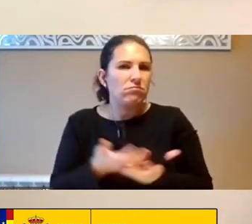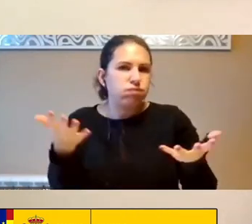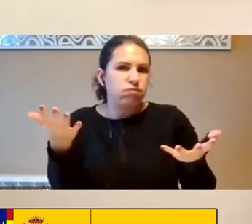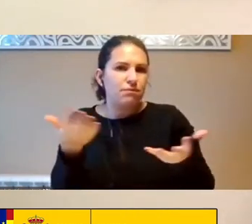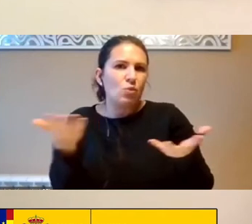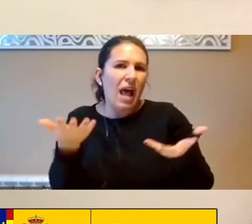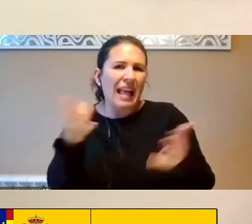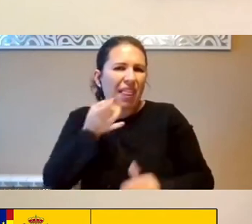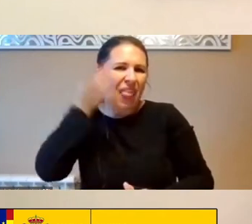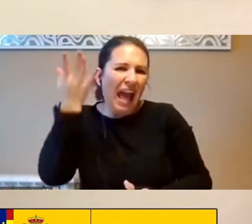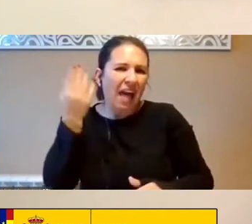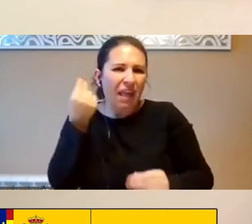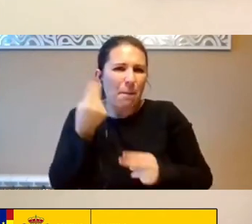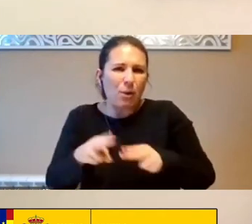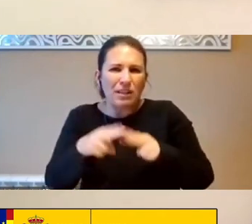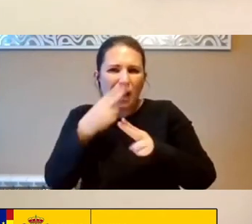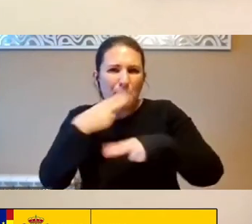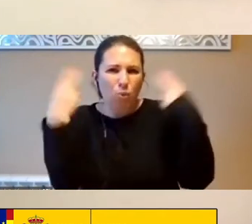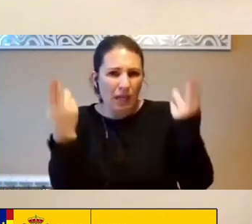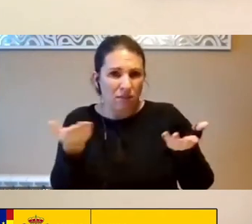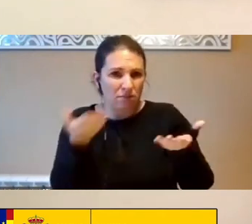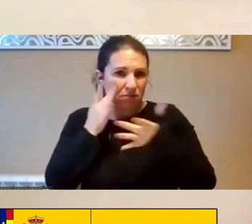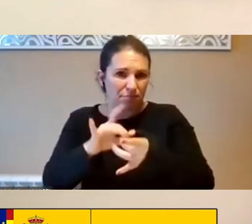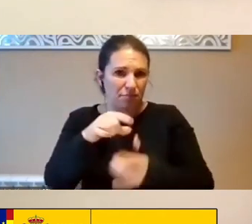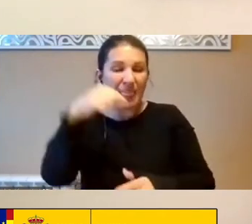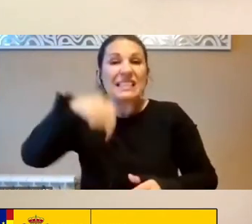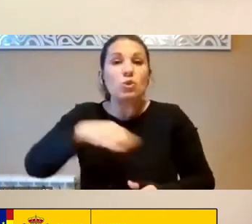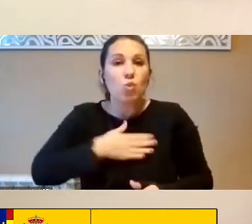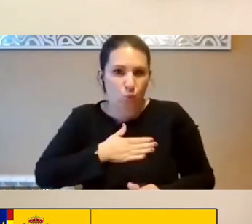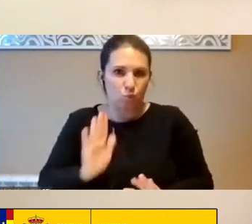Una Idea Una Política Pública Alrededor De Eso Desde El Sur